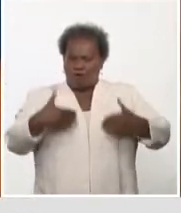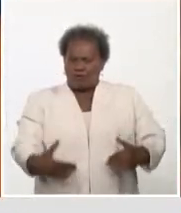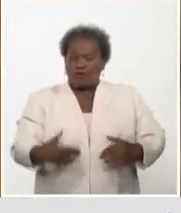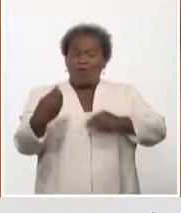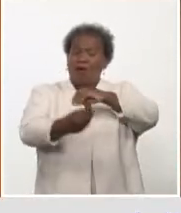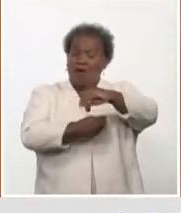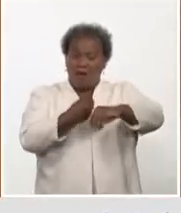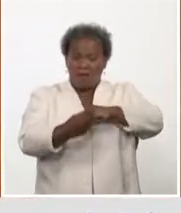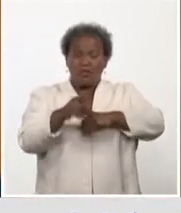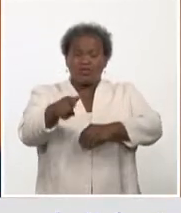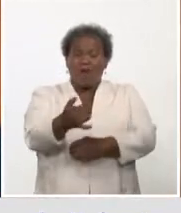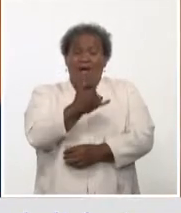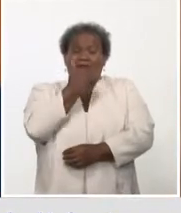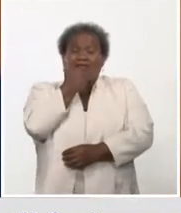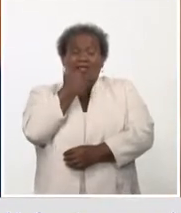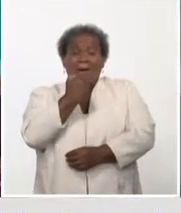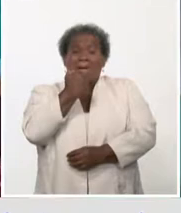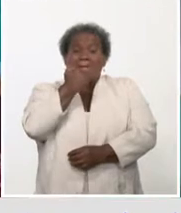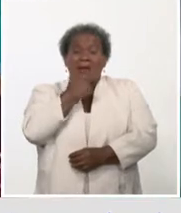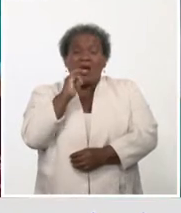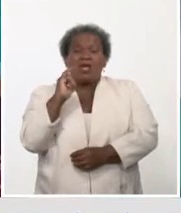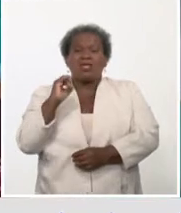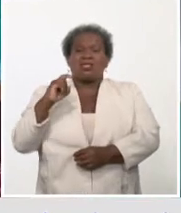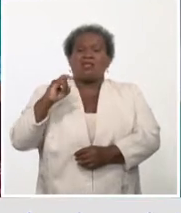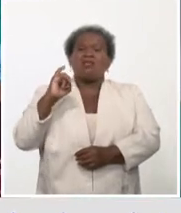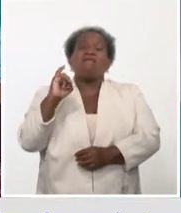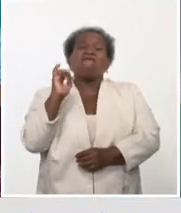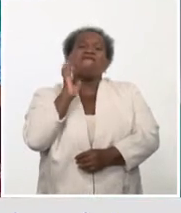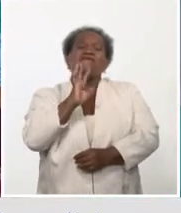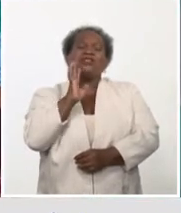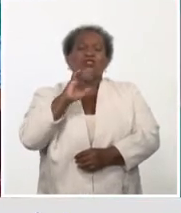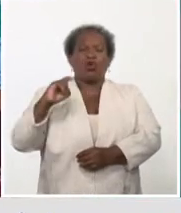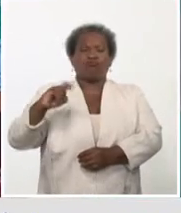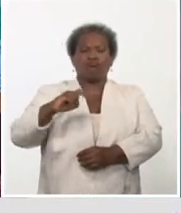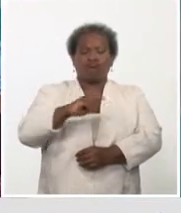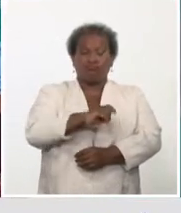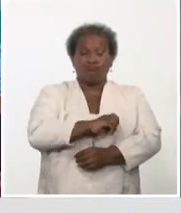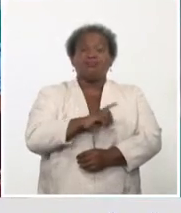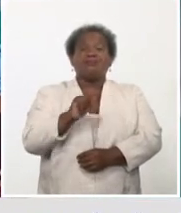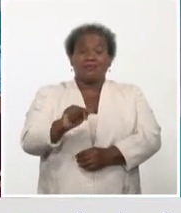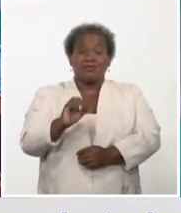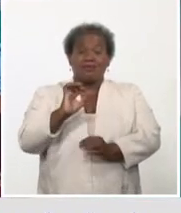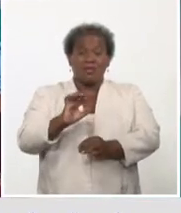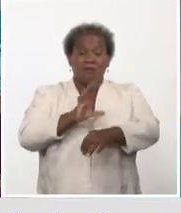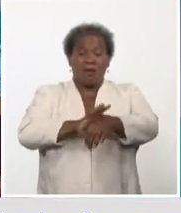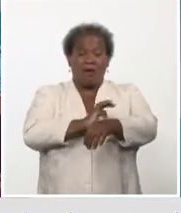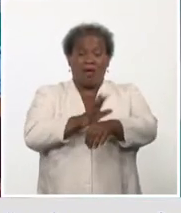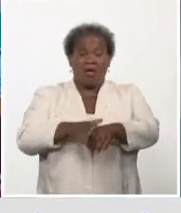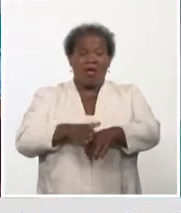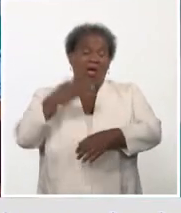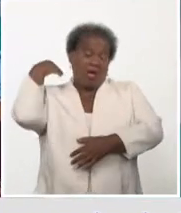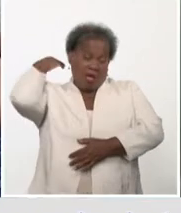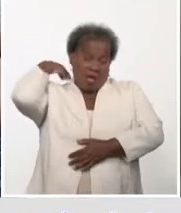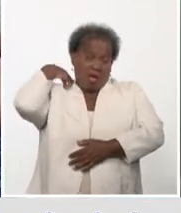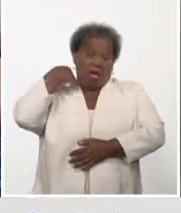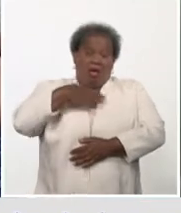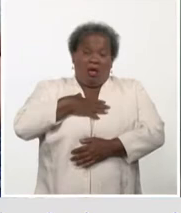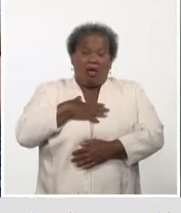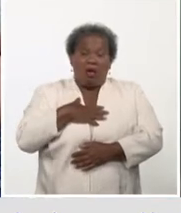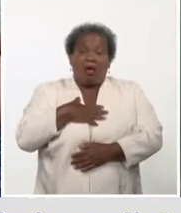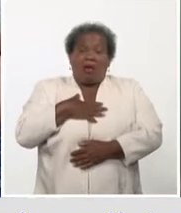ante cualquier infección, sobre todo este tipo de infección viral, respiratoria. Imagínense que